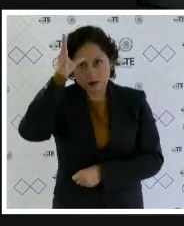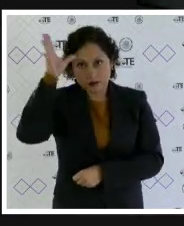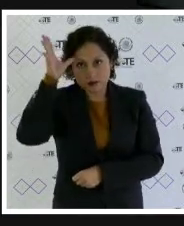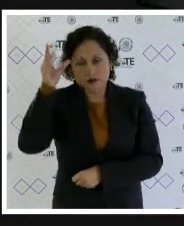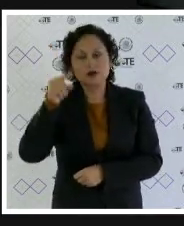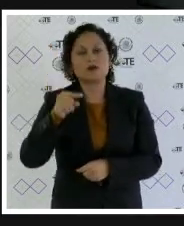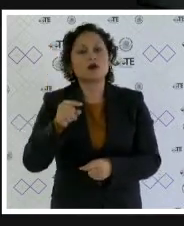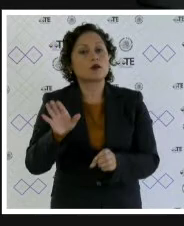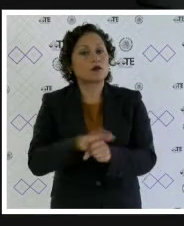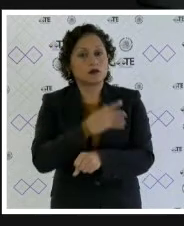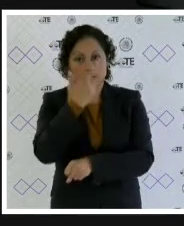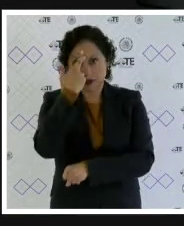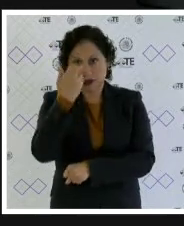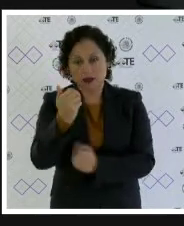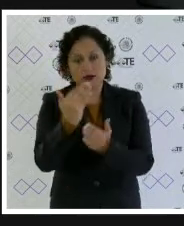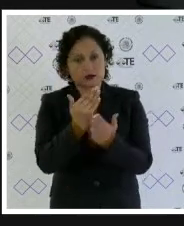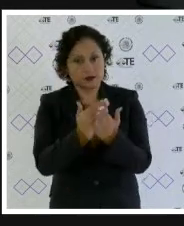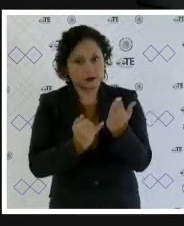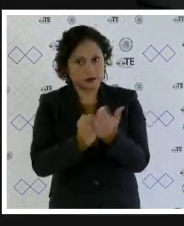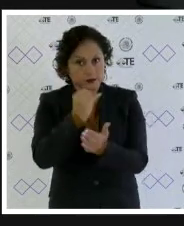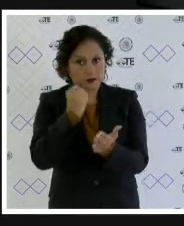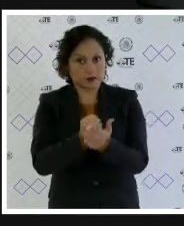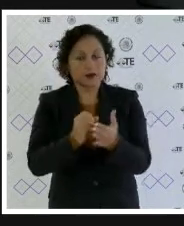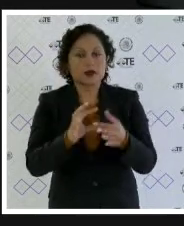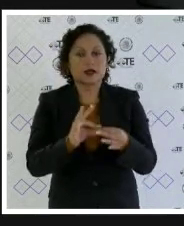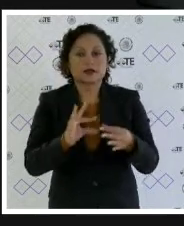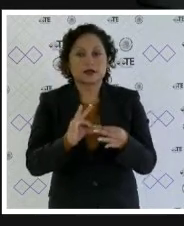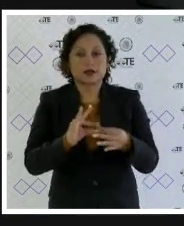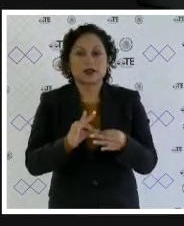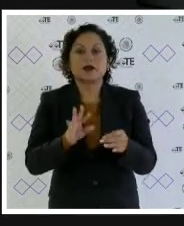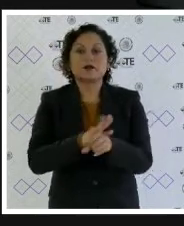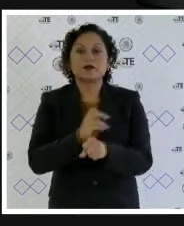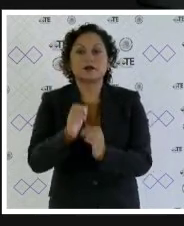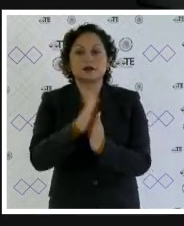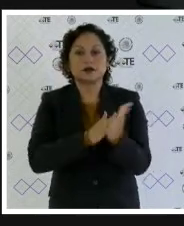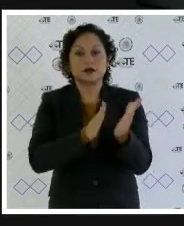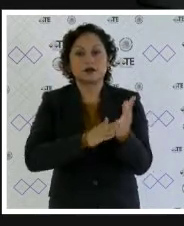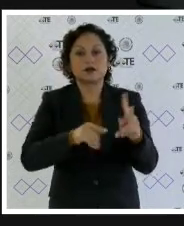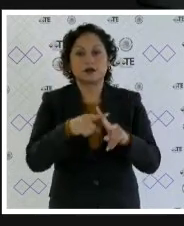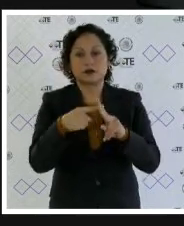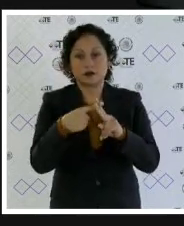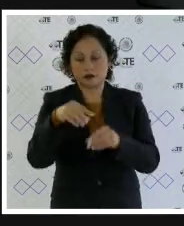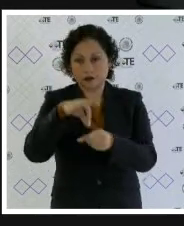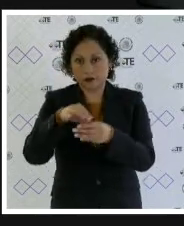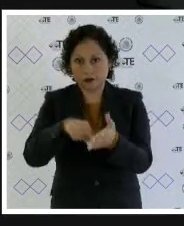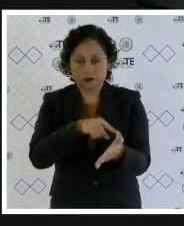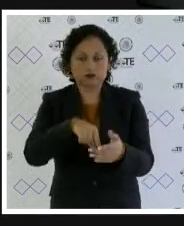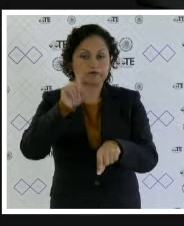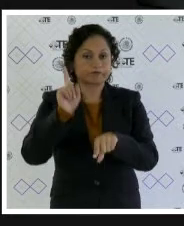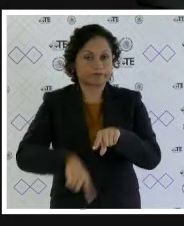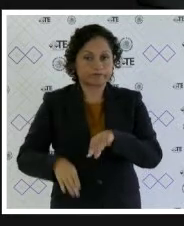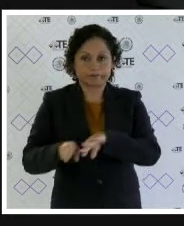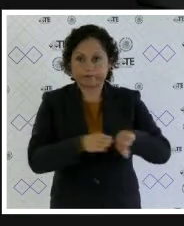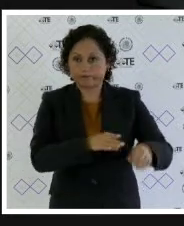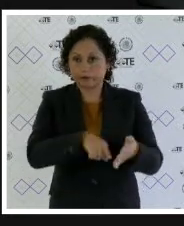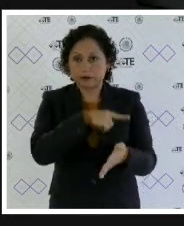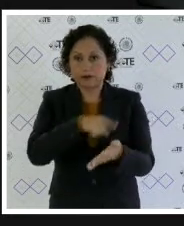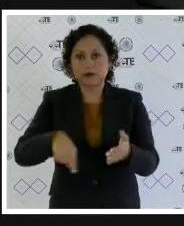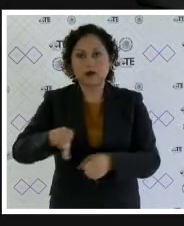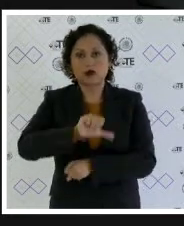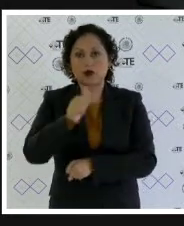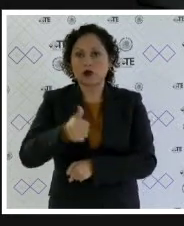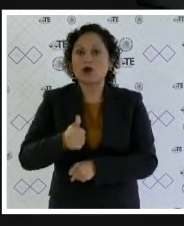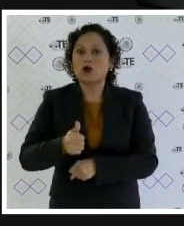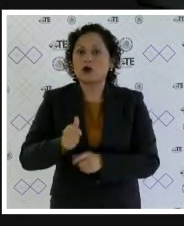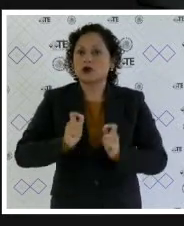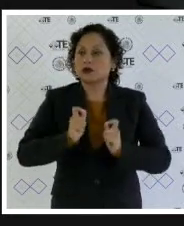que se exponen en la respectiva sentencia en consecuencia se revocan las actas de cómputo total y las constancias de asignación e integración de las